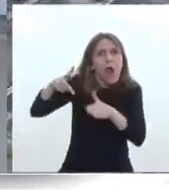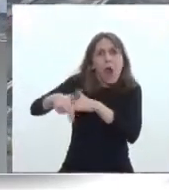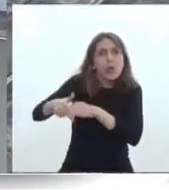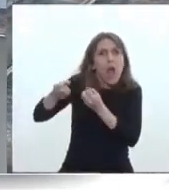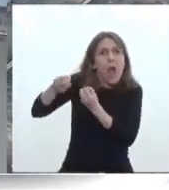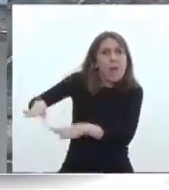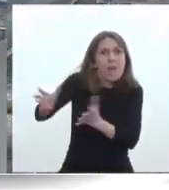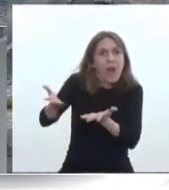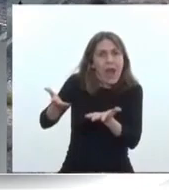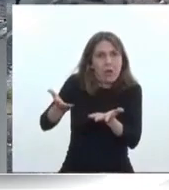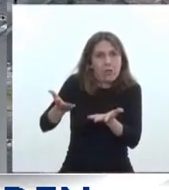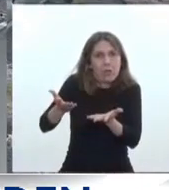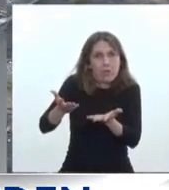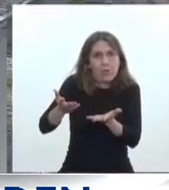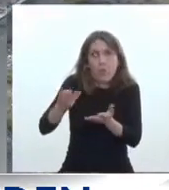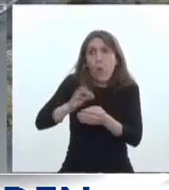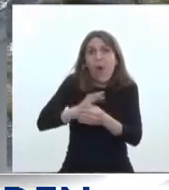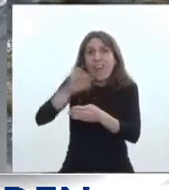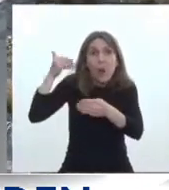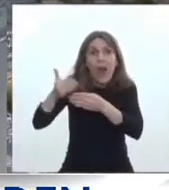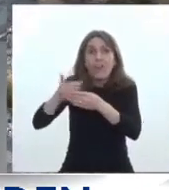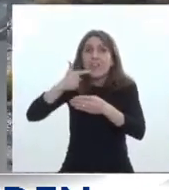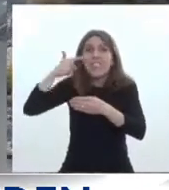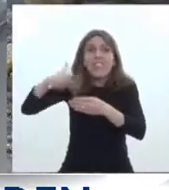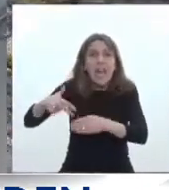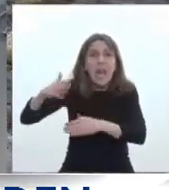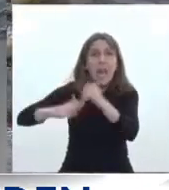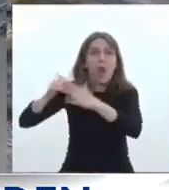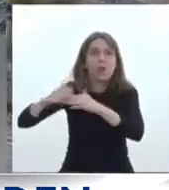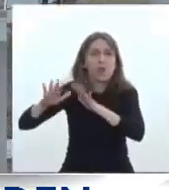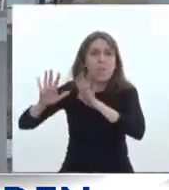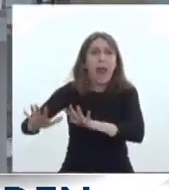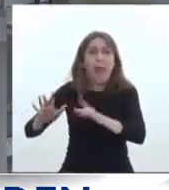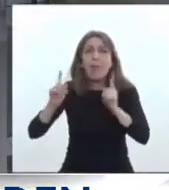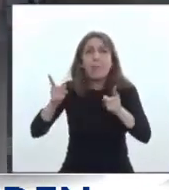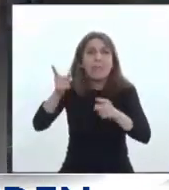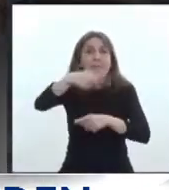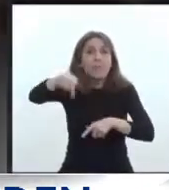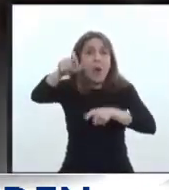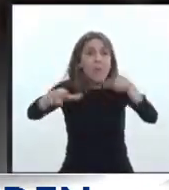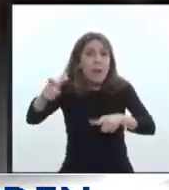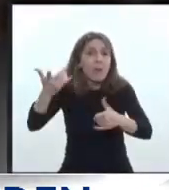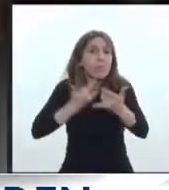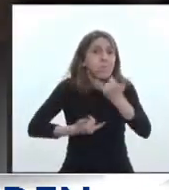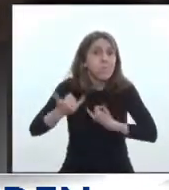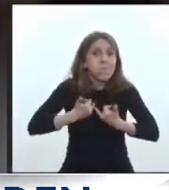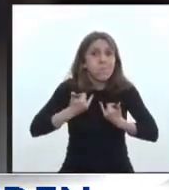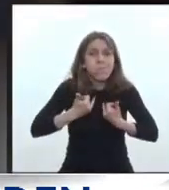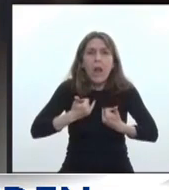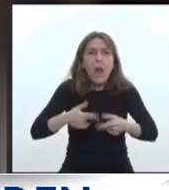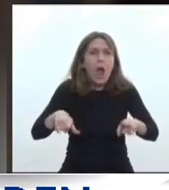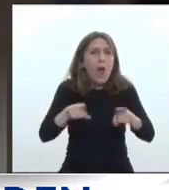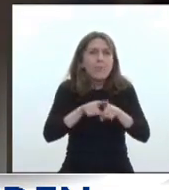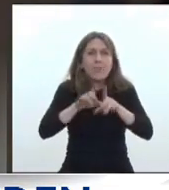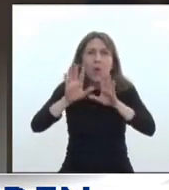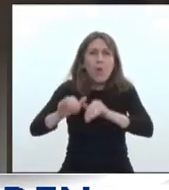Y la verdad es que esto que uno cuenta es lo que se repite en cada